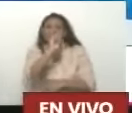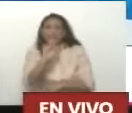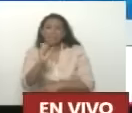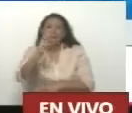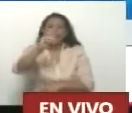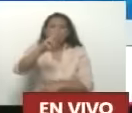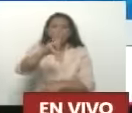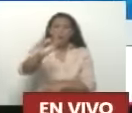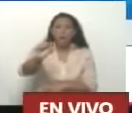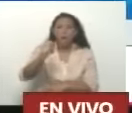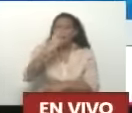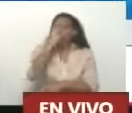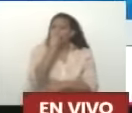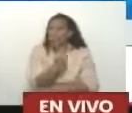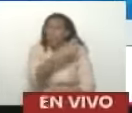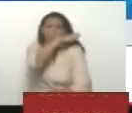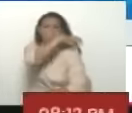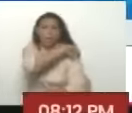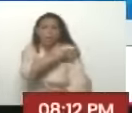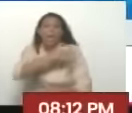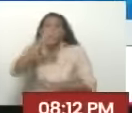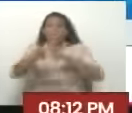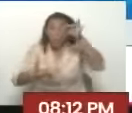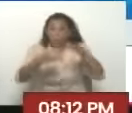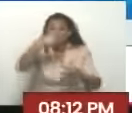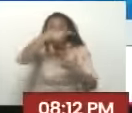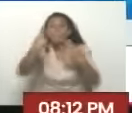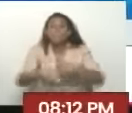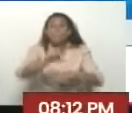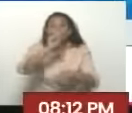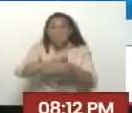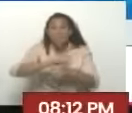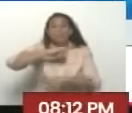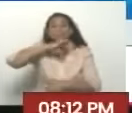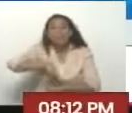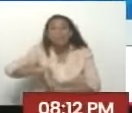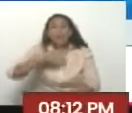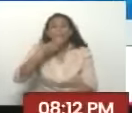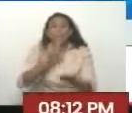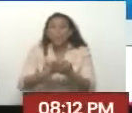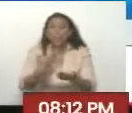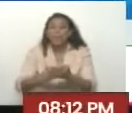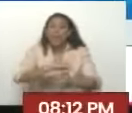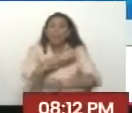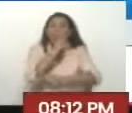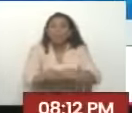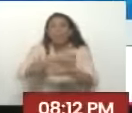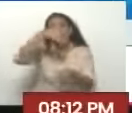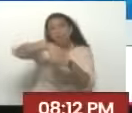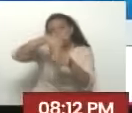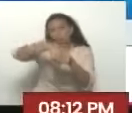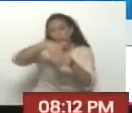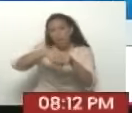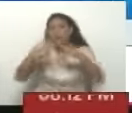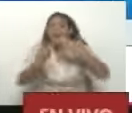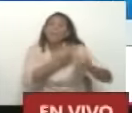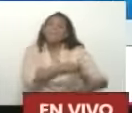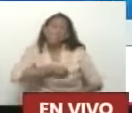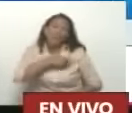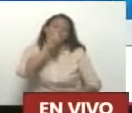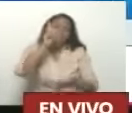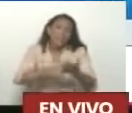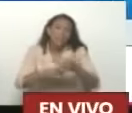Poderes legislativos El poder judicial Y por primera vez En la historia Se propone El poder electoral Y el poder moral 1990